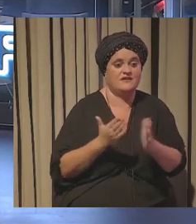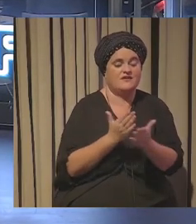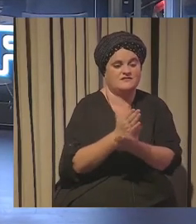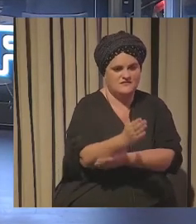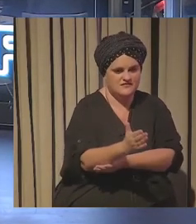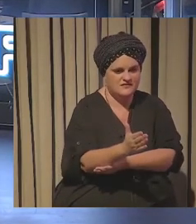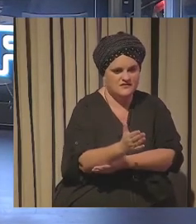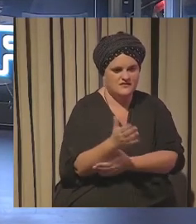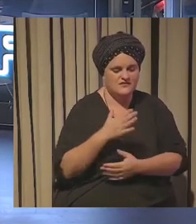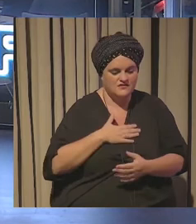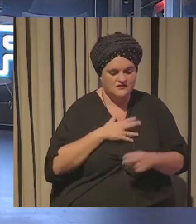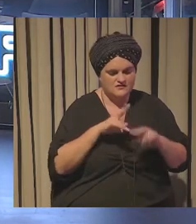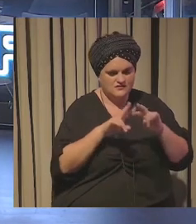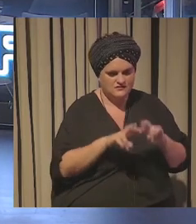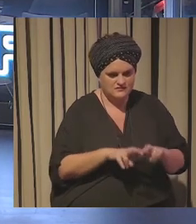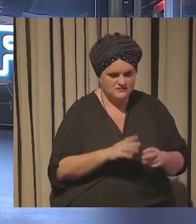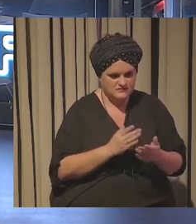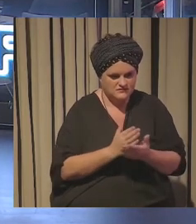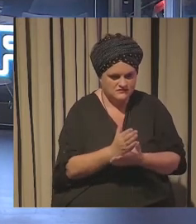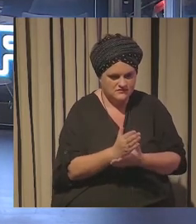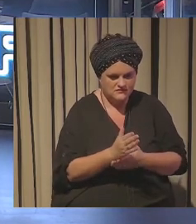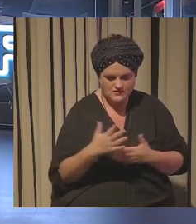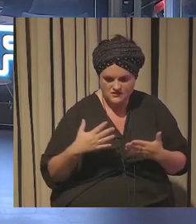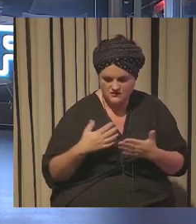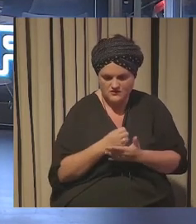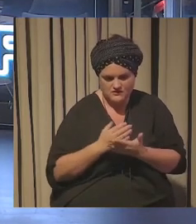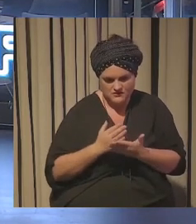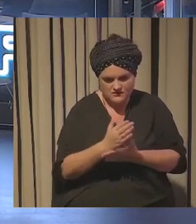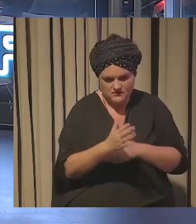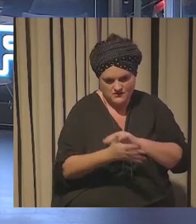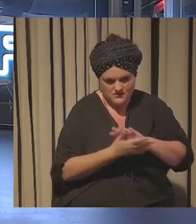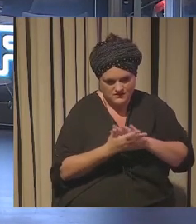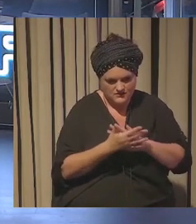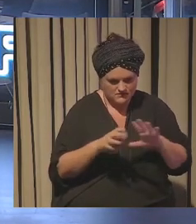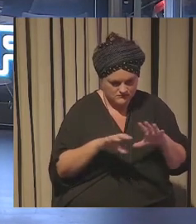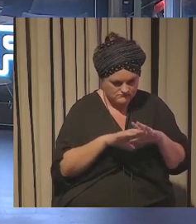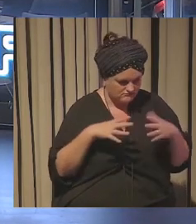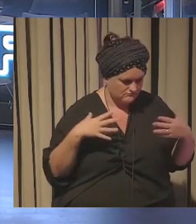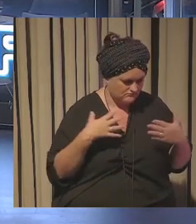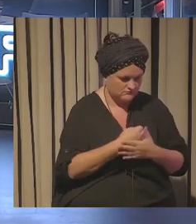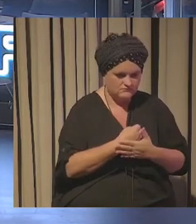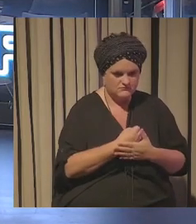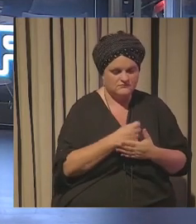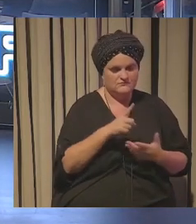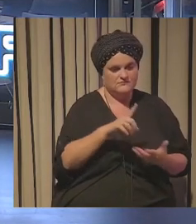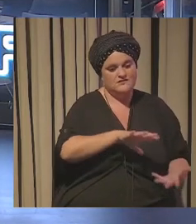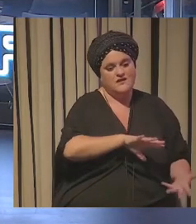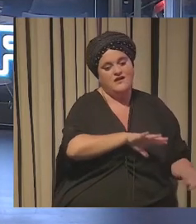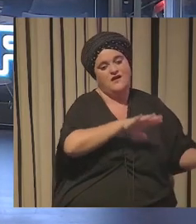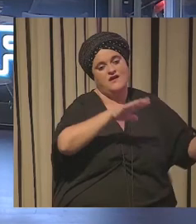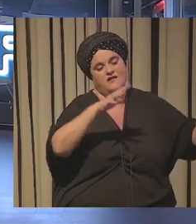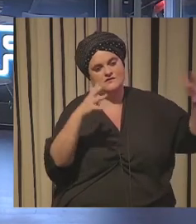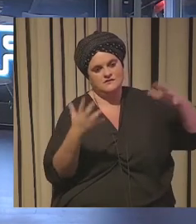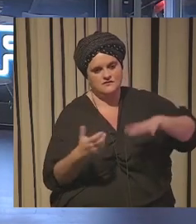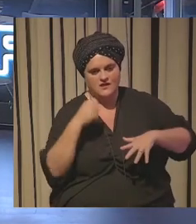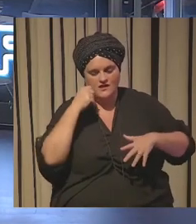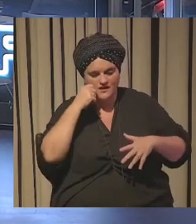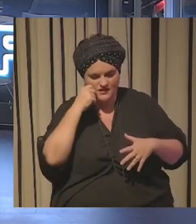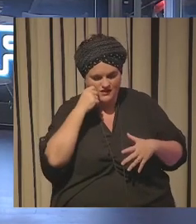analistas de tendencias dices pero si todo el mundo habla de tendencias ahora mismo pero también luego ya trasladarlas como bien dices a que sea